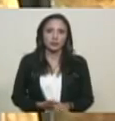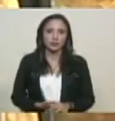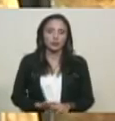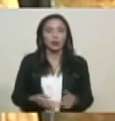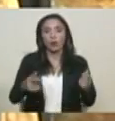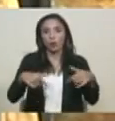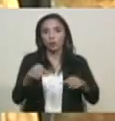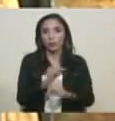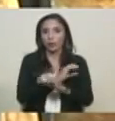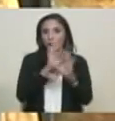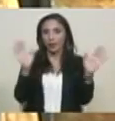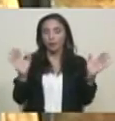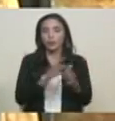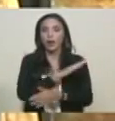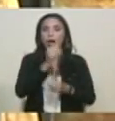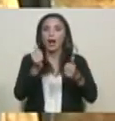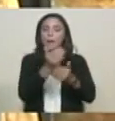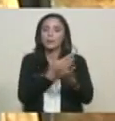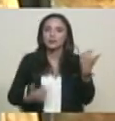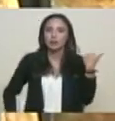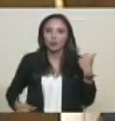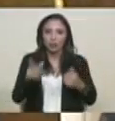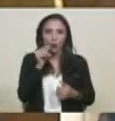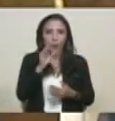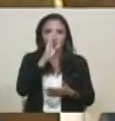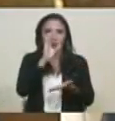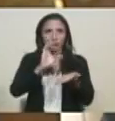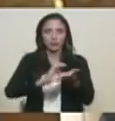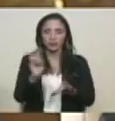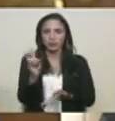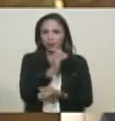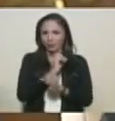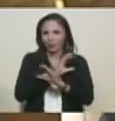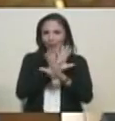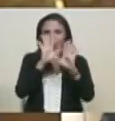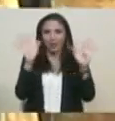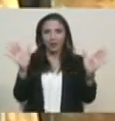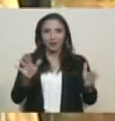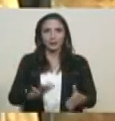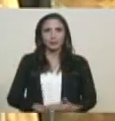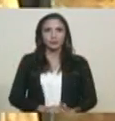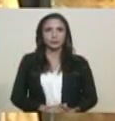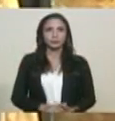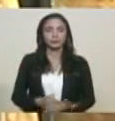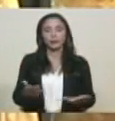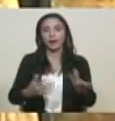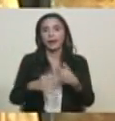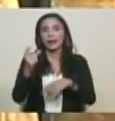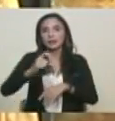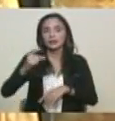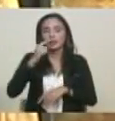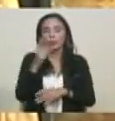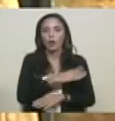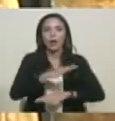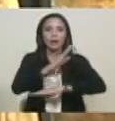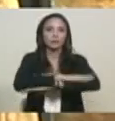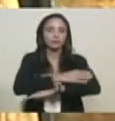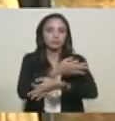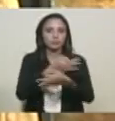presidente del Banco Central, doctor Cali Tortega. Hoy estamos más claros que nunca sobre la necesidad de una disciplina fiscal